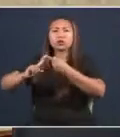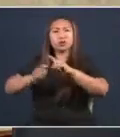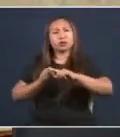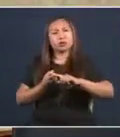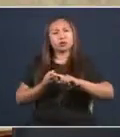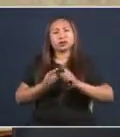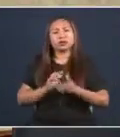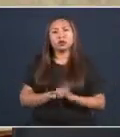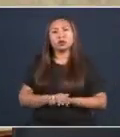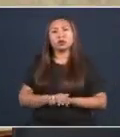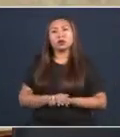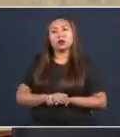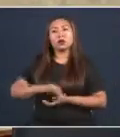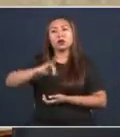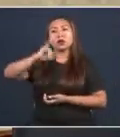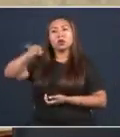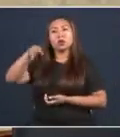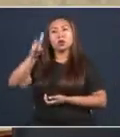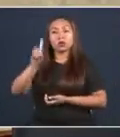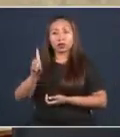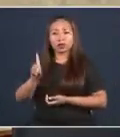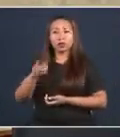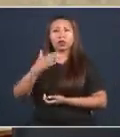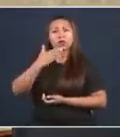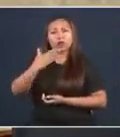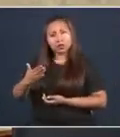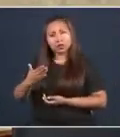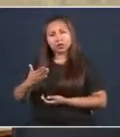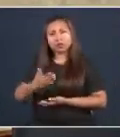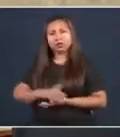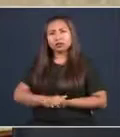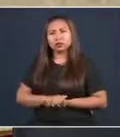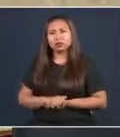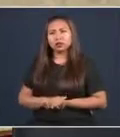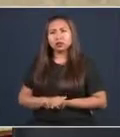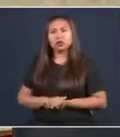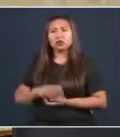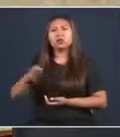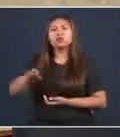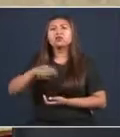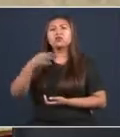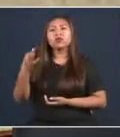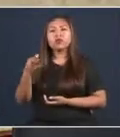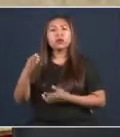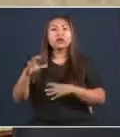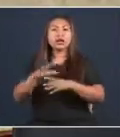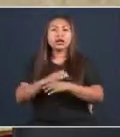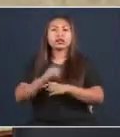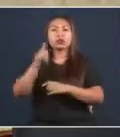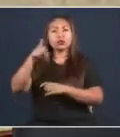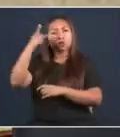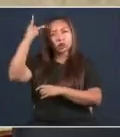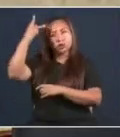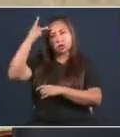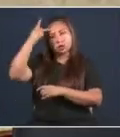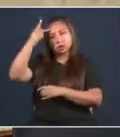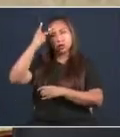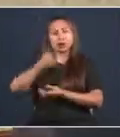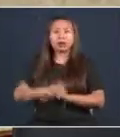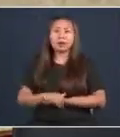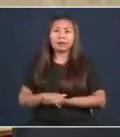Juan Diego, gracias por tu forma de hacer política. Por tu cuestionamiento.